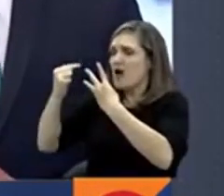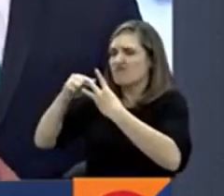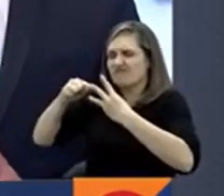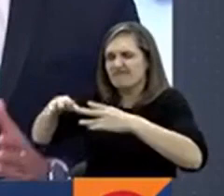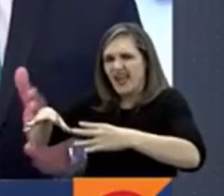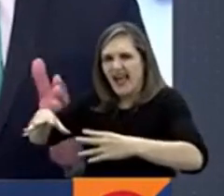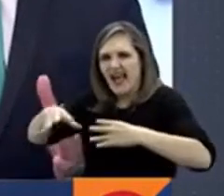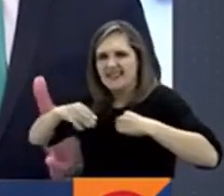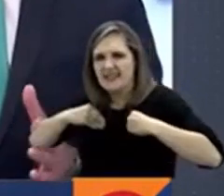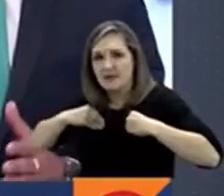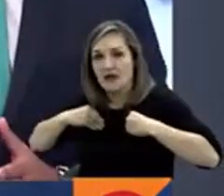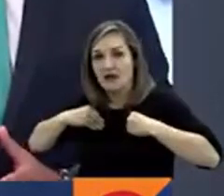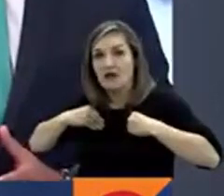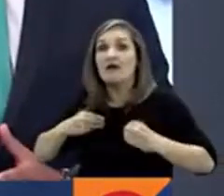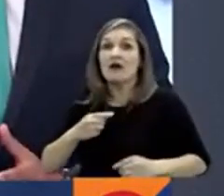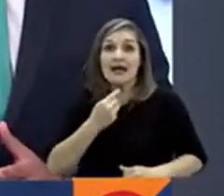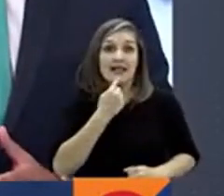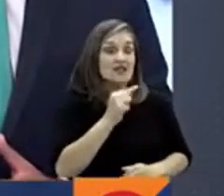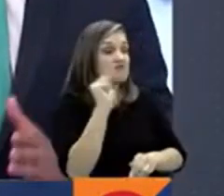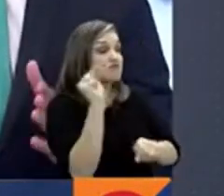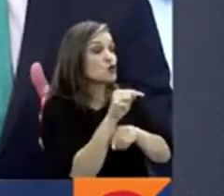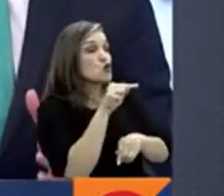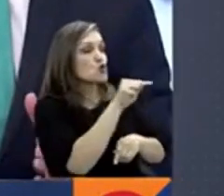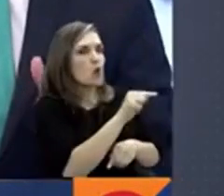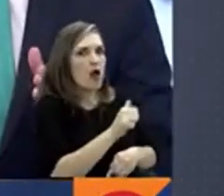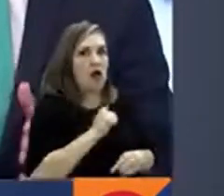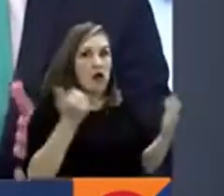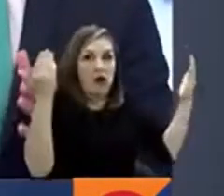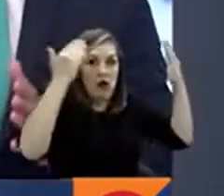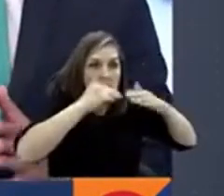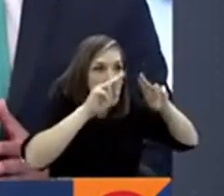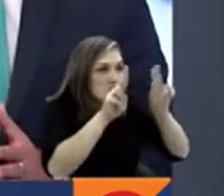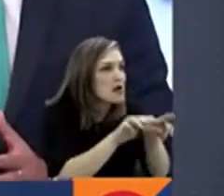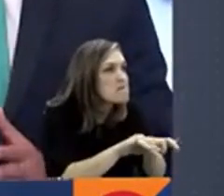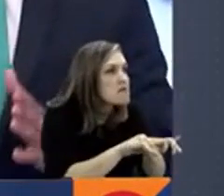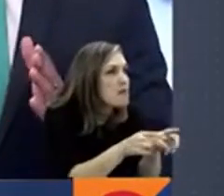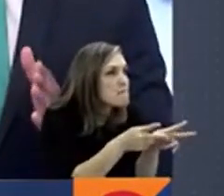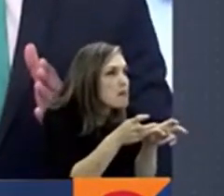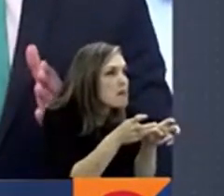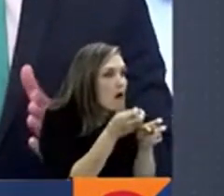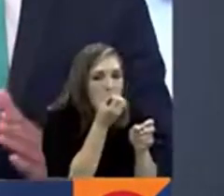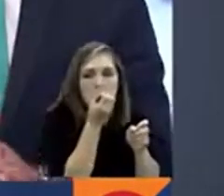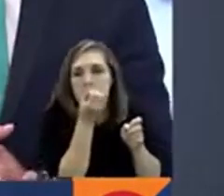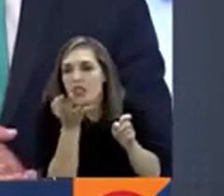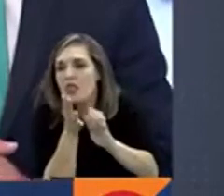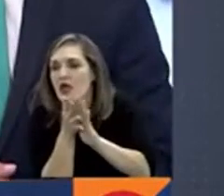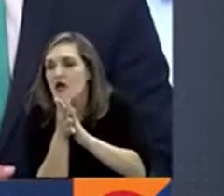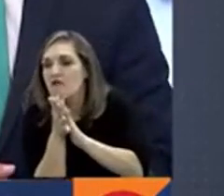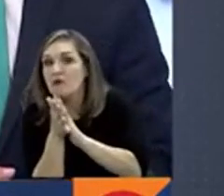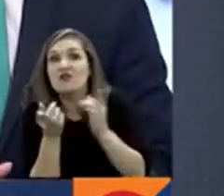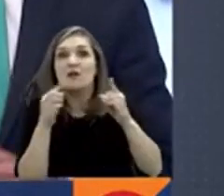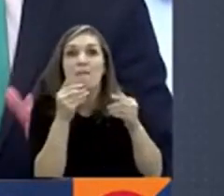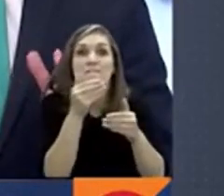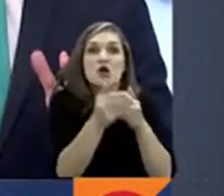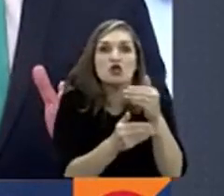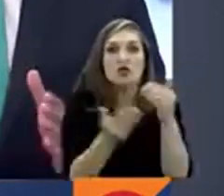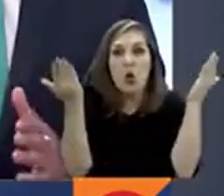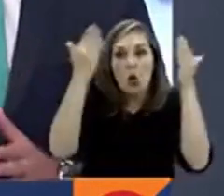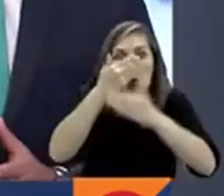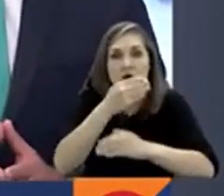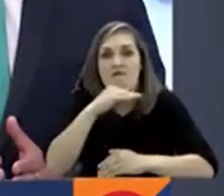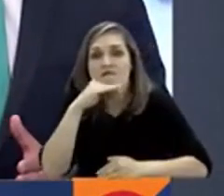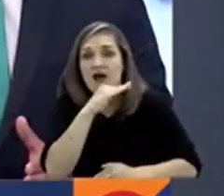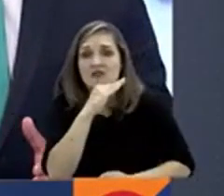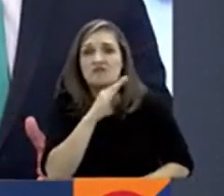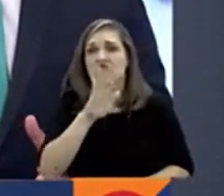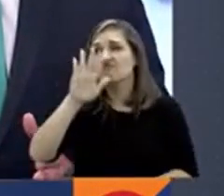ellos, abuso a sistema informático y también fraude procesal. Dijo esta persona que está dispuesta a contar a